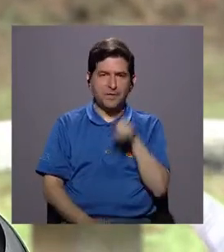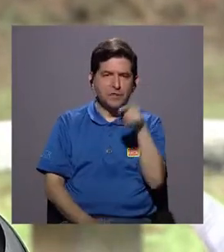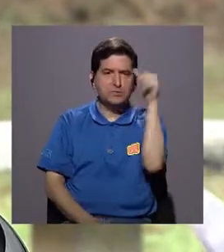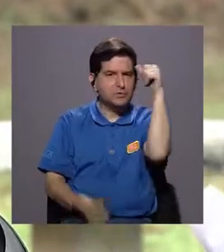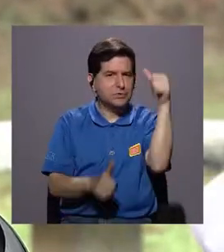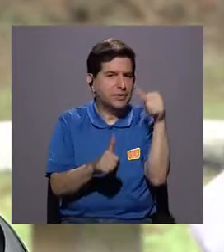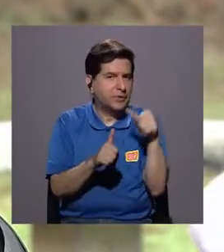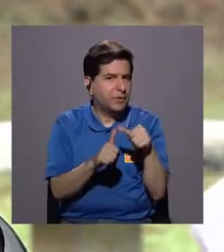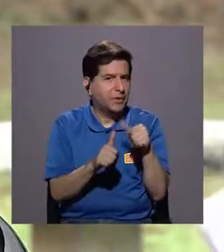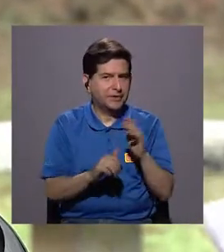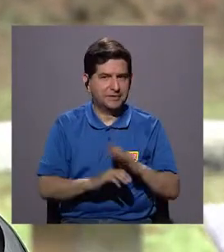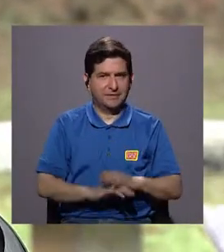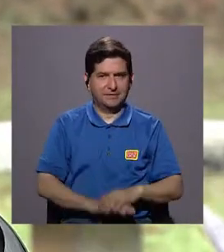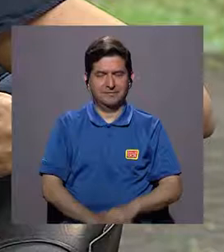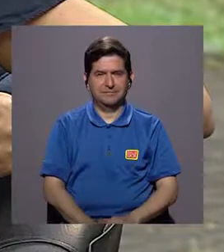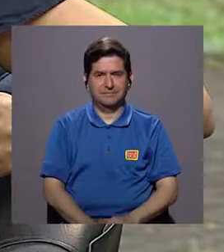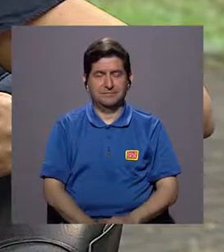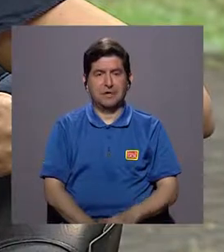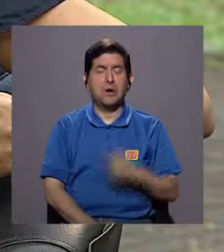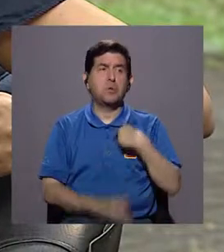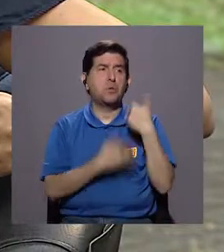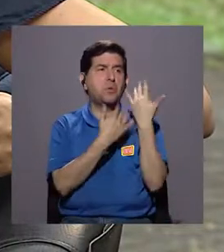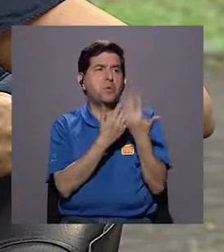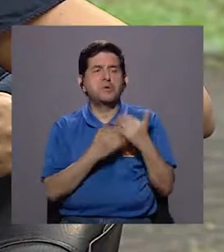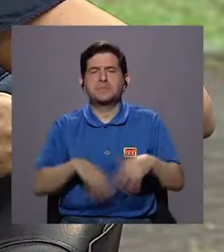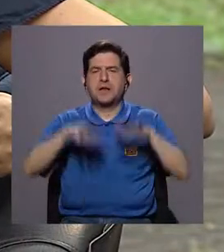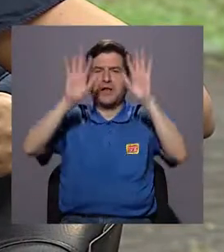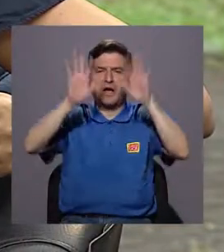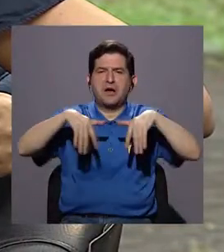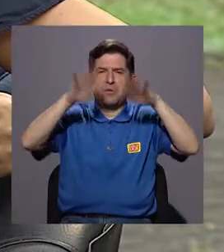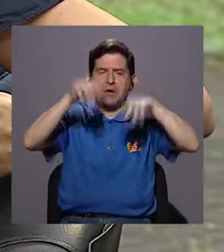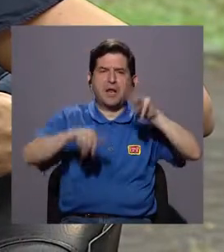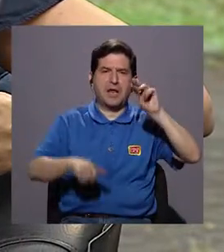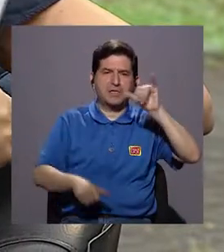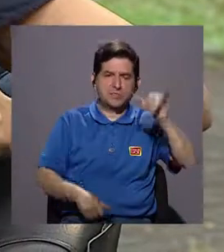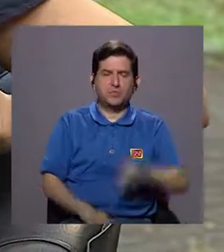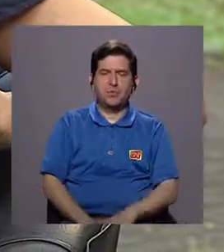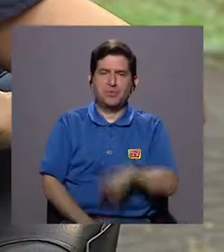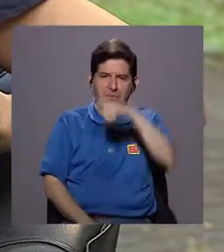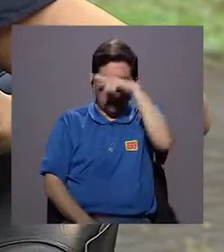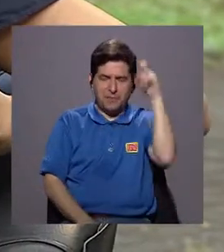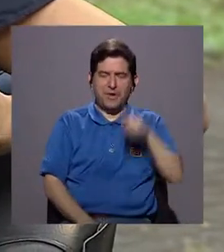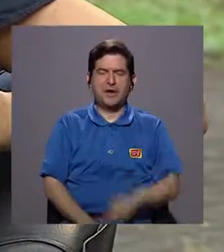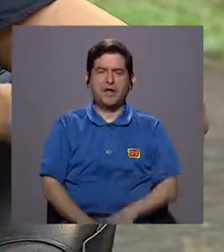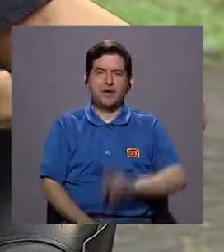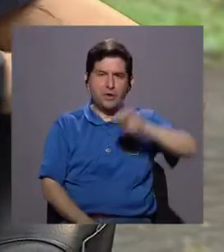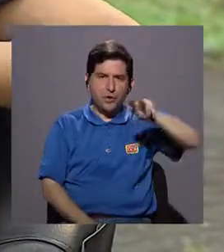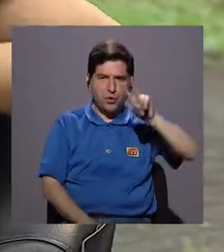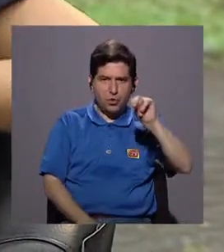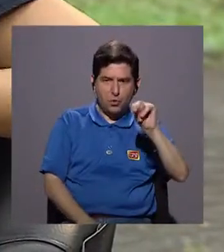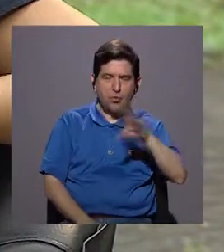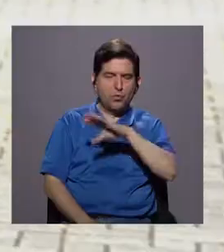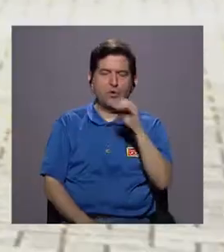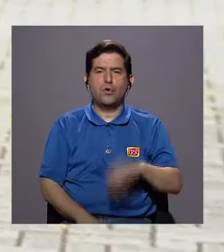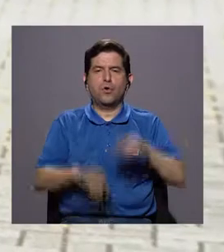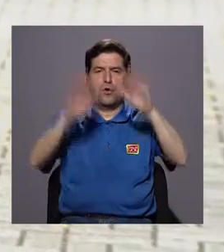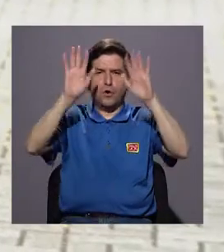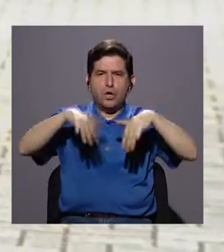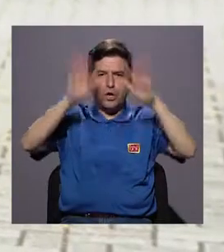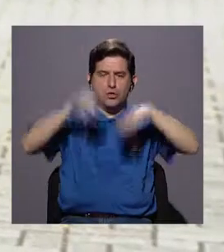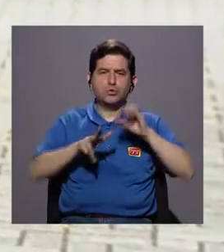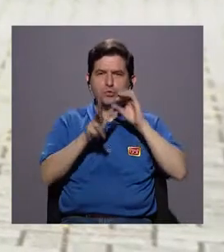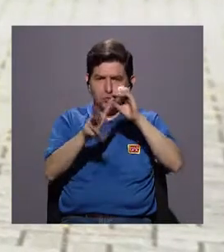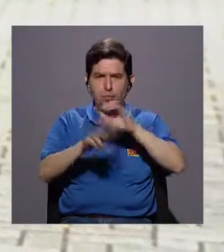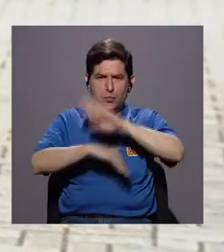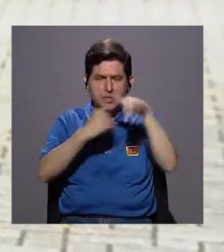si ustedes bien recuerdan, uno esperaba las lluvias de mayo, el veranillo de San Juan y luego las lluvias de octubre, y todo